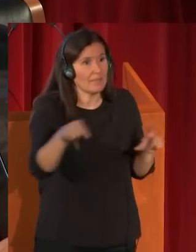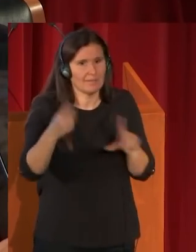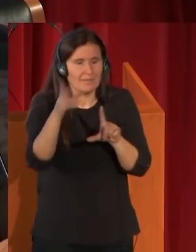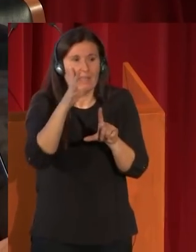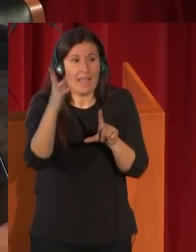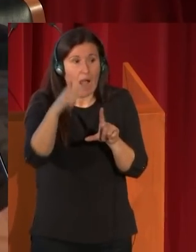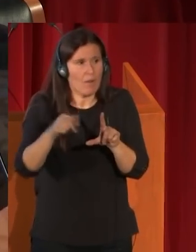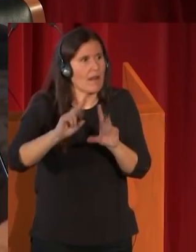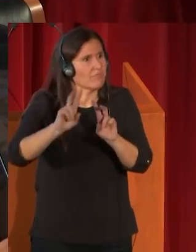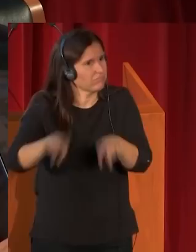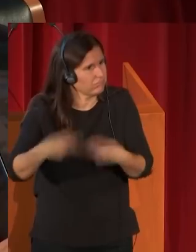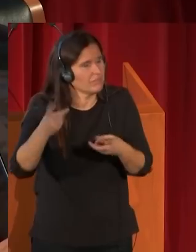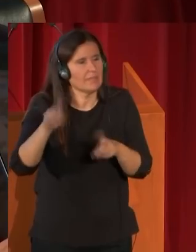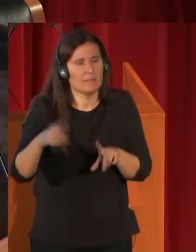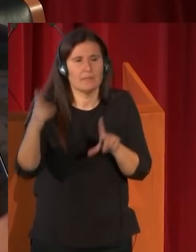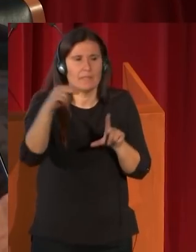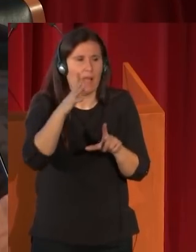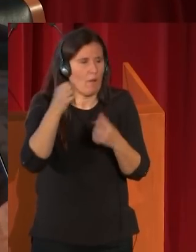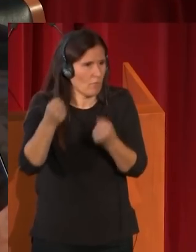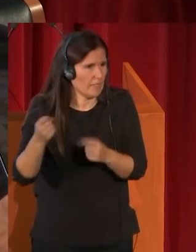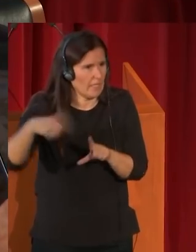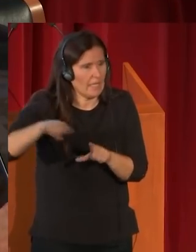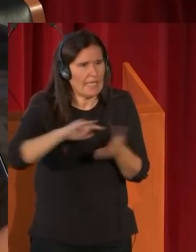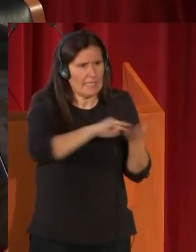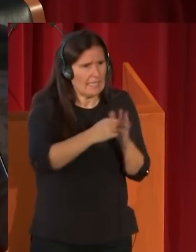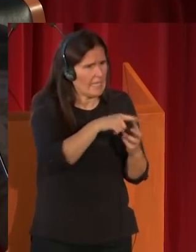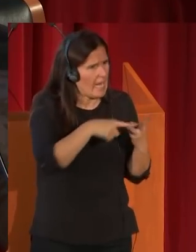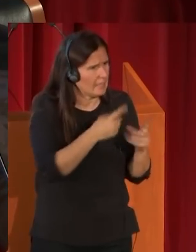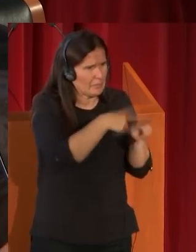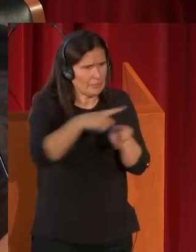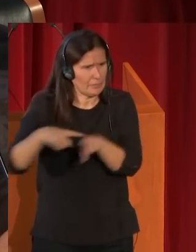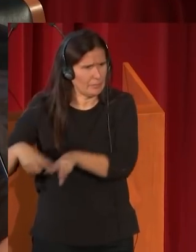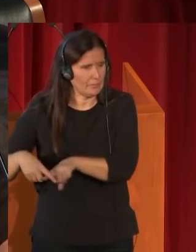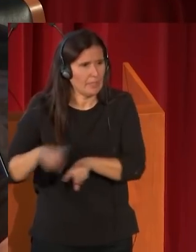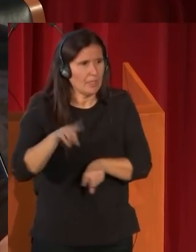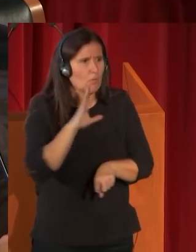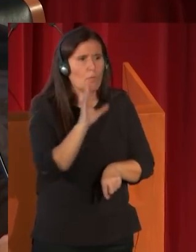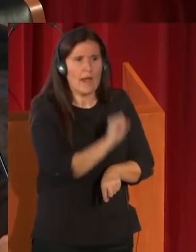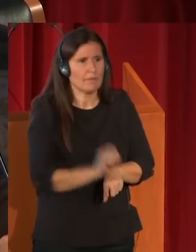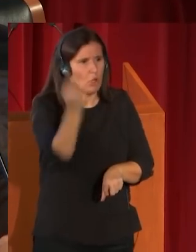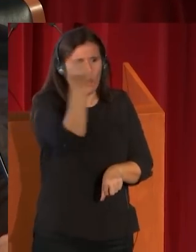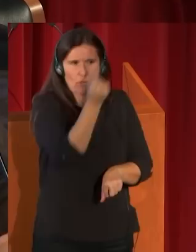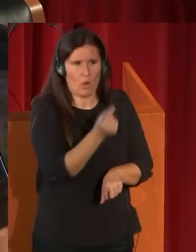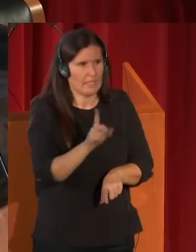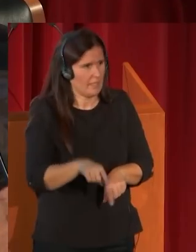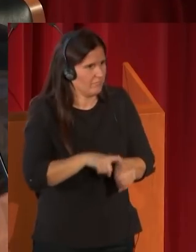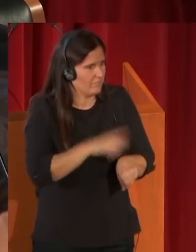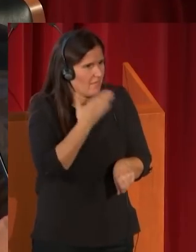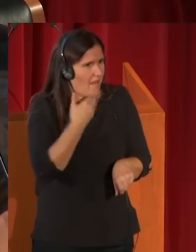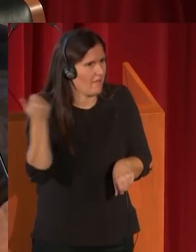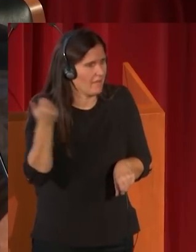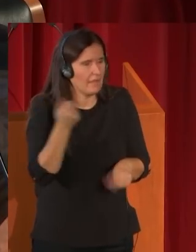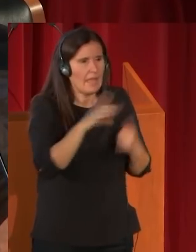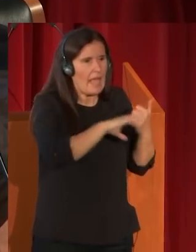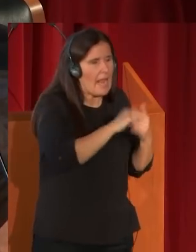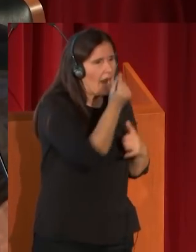acuarela y del agua fuerte, técnicas muy diferentes entre sí, y un maravilloso dibujante, tanto a